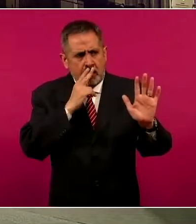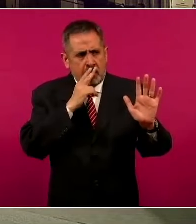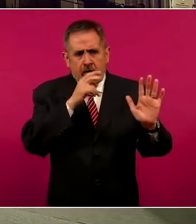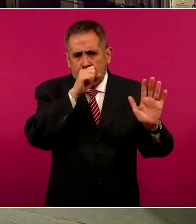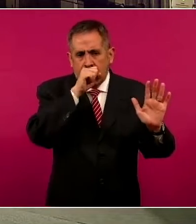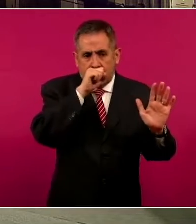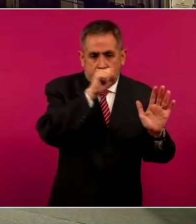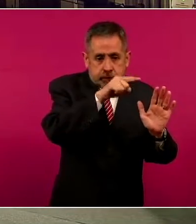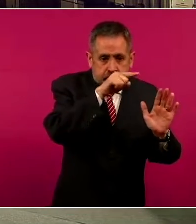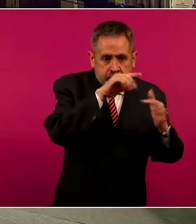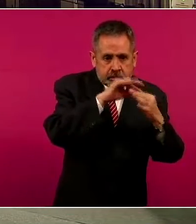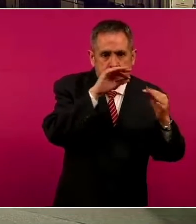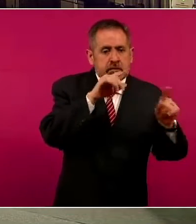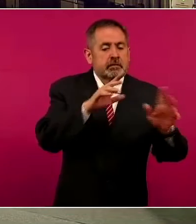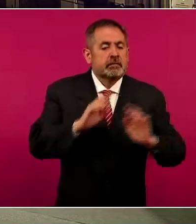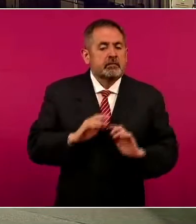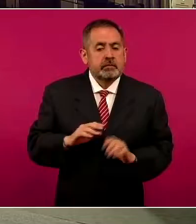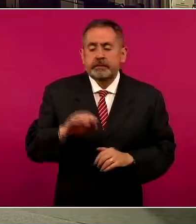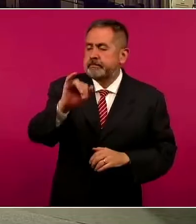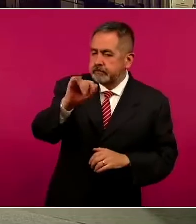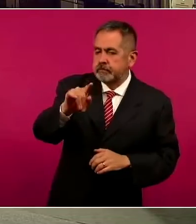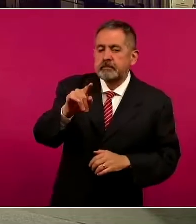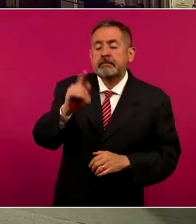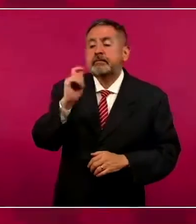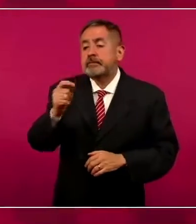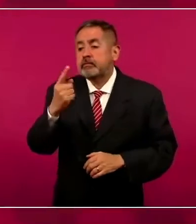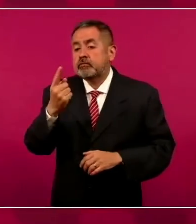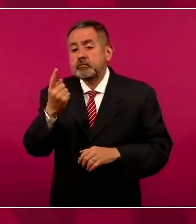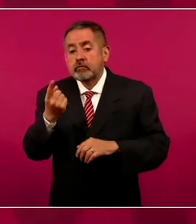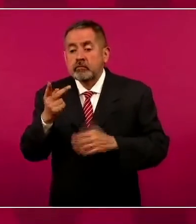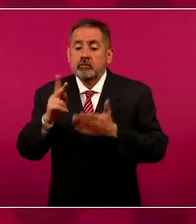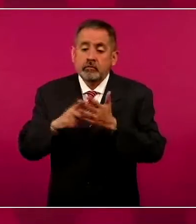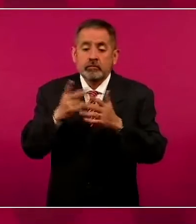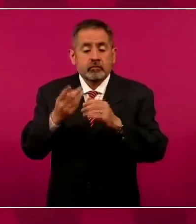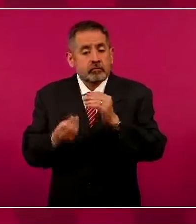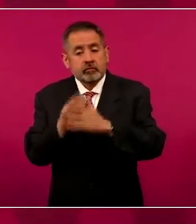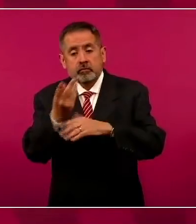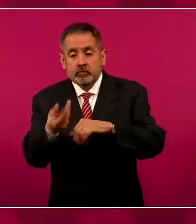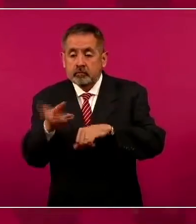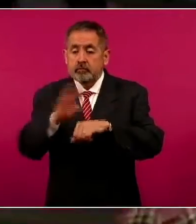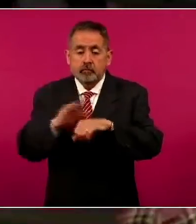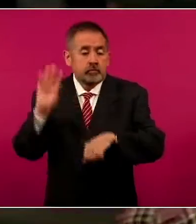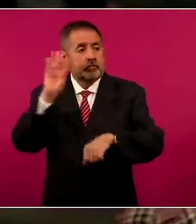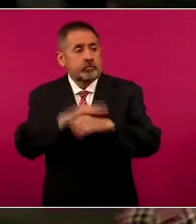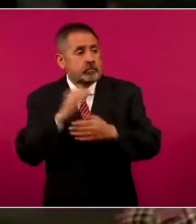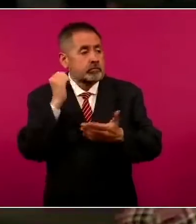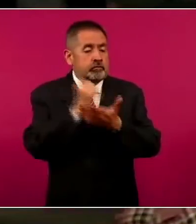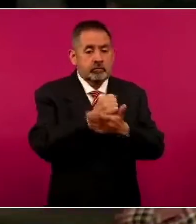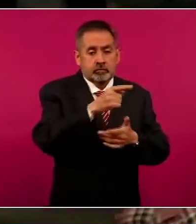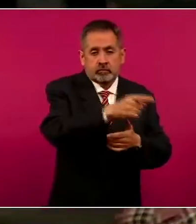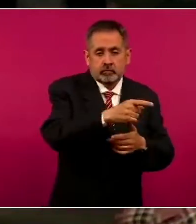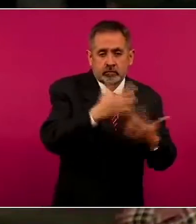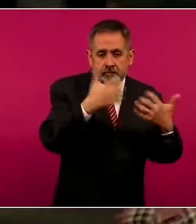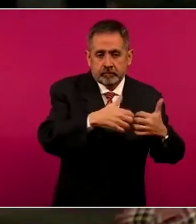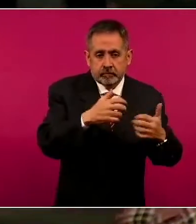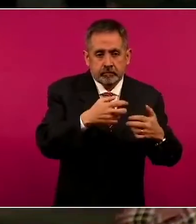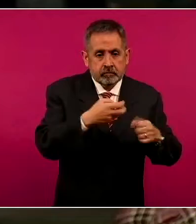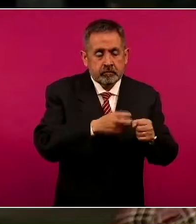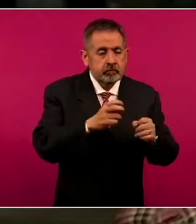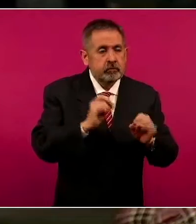agua. Sí, nada más es ya no dar ninguna concesión nueva. ¿A la industria cervecera o a la En general,